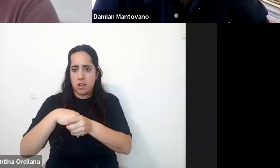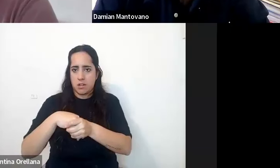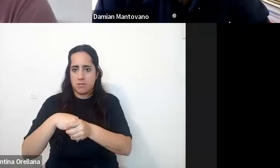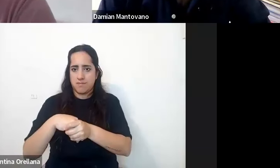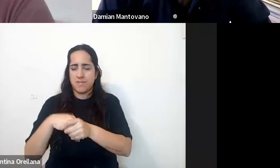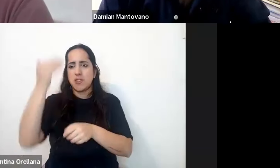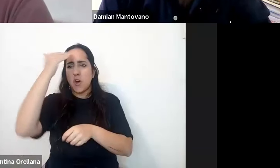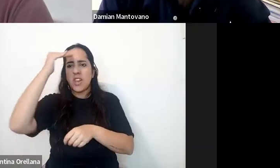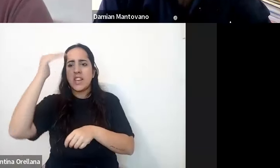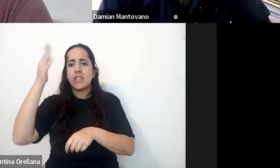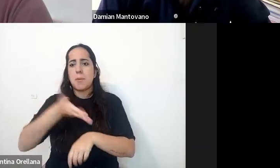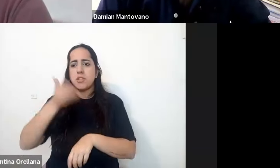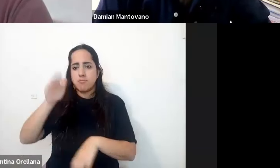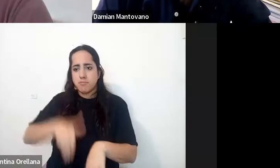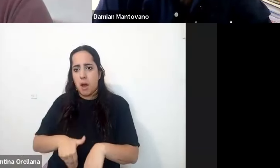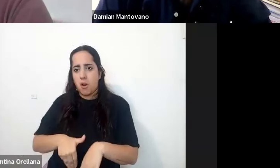modalidad